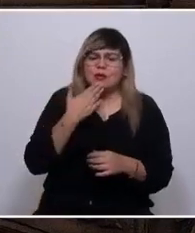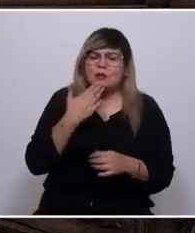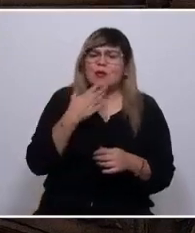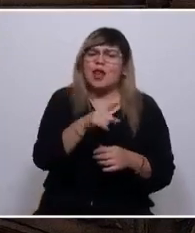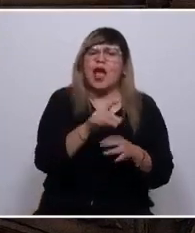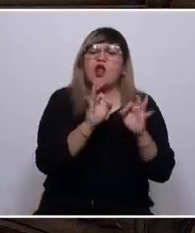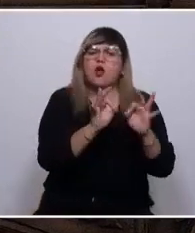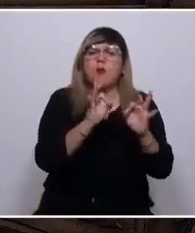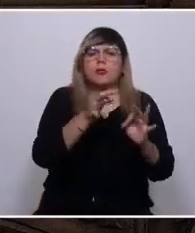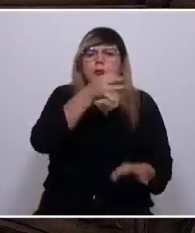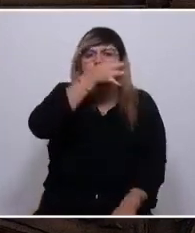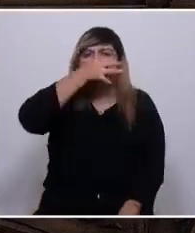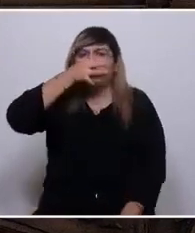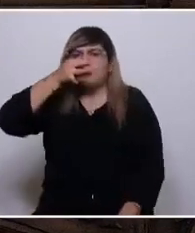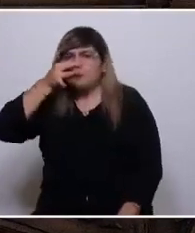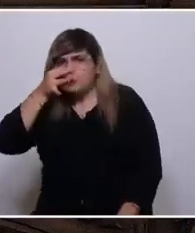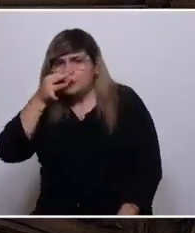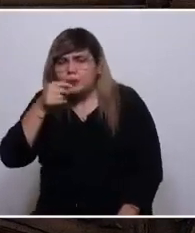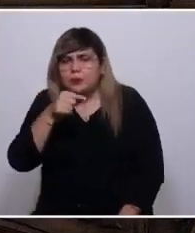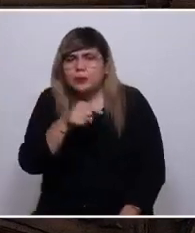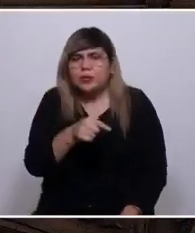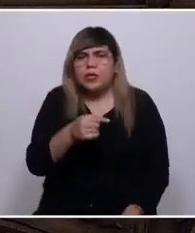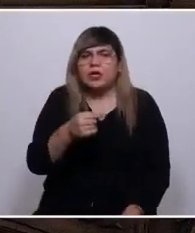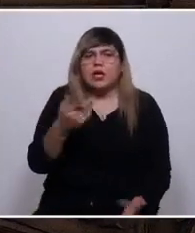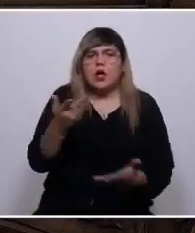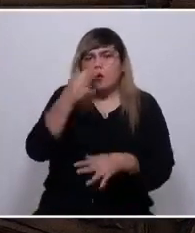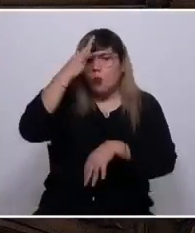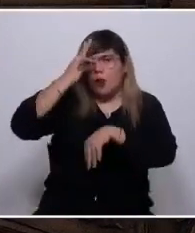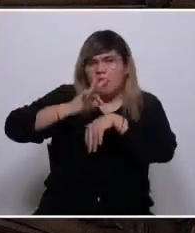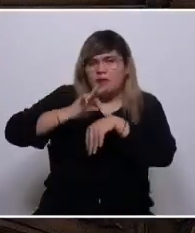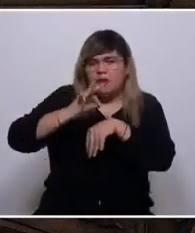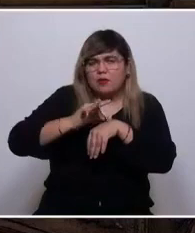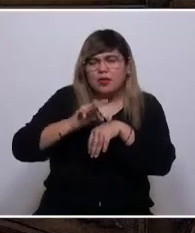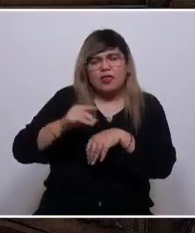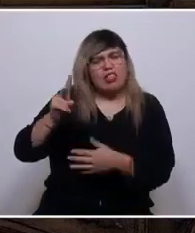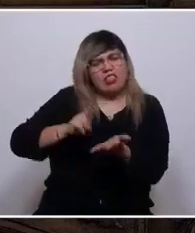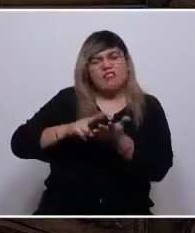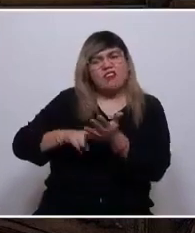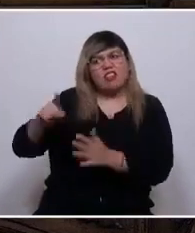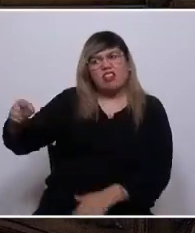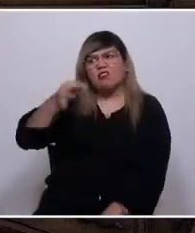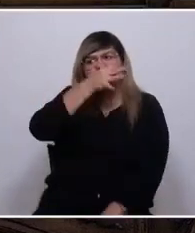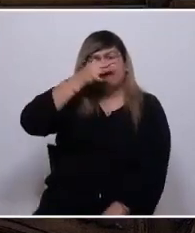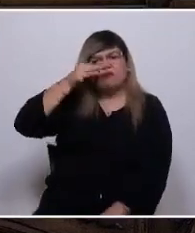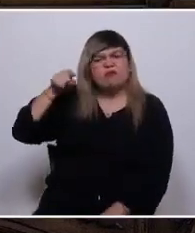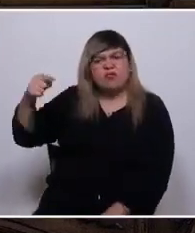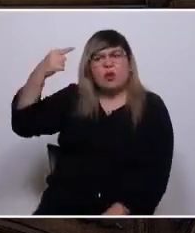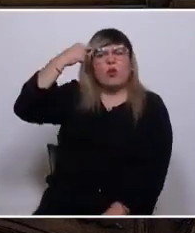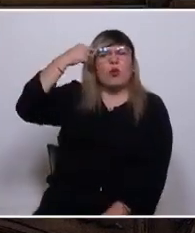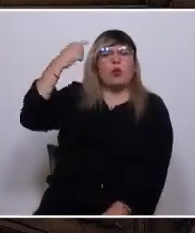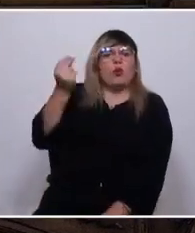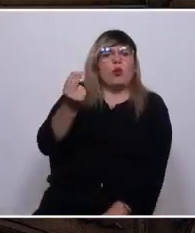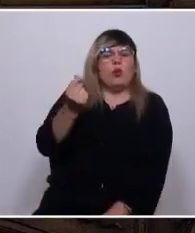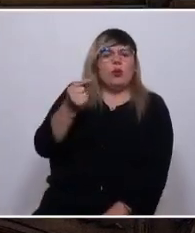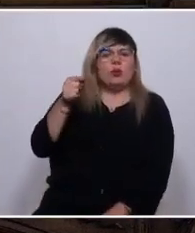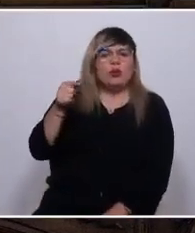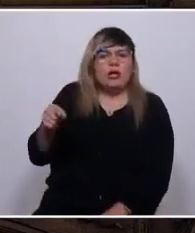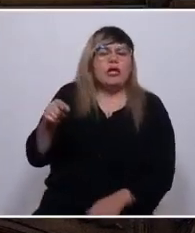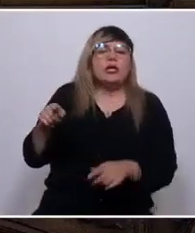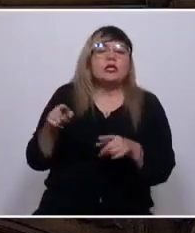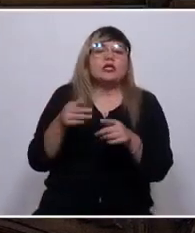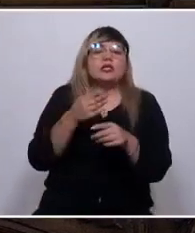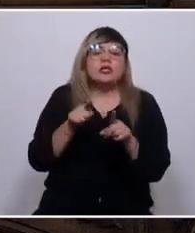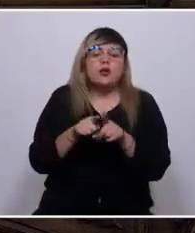la codicia y no la ve como lo que es una enfermedad. En este delicado momento histórico debemos actuar con responsabilidad y eso implica